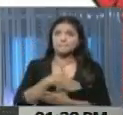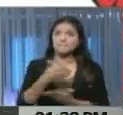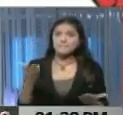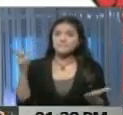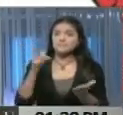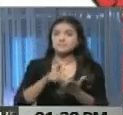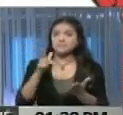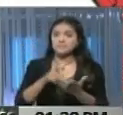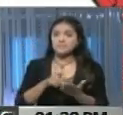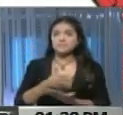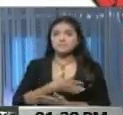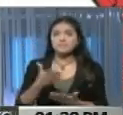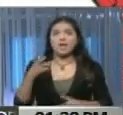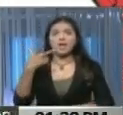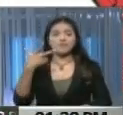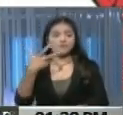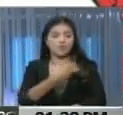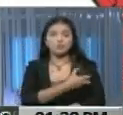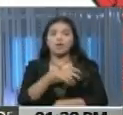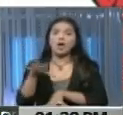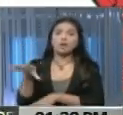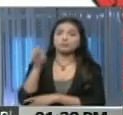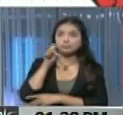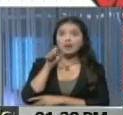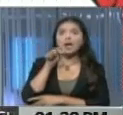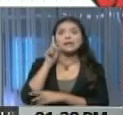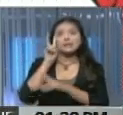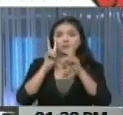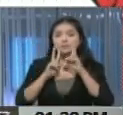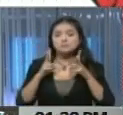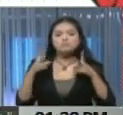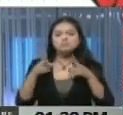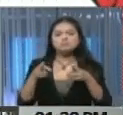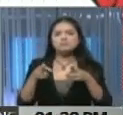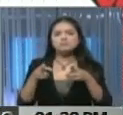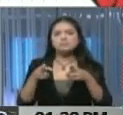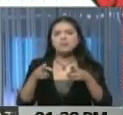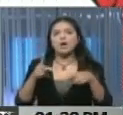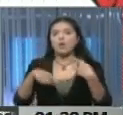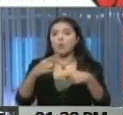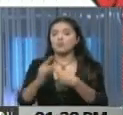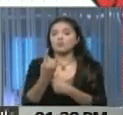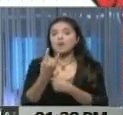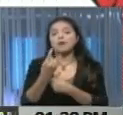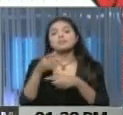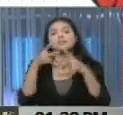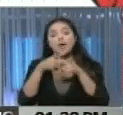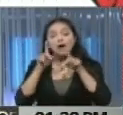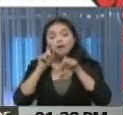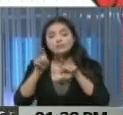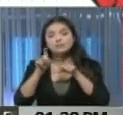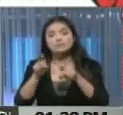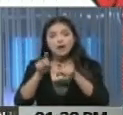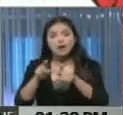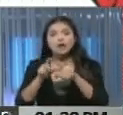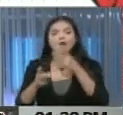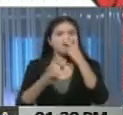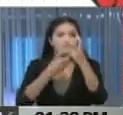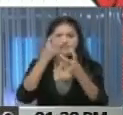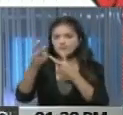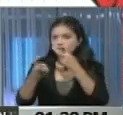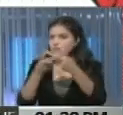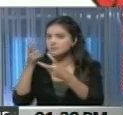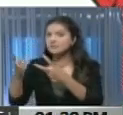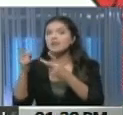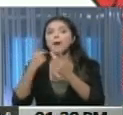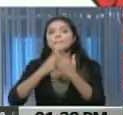servicios de vacunación, adopción y esterilización, además de otras actividades como talleres de formación, visita refugios